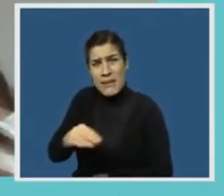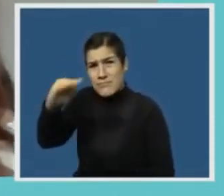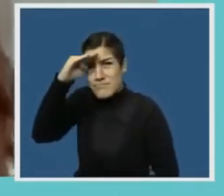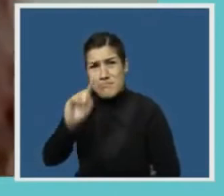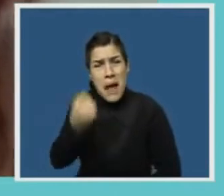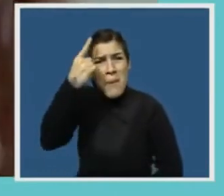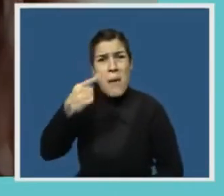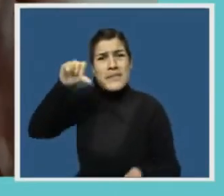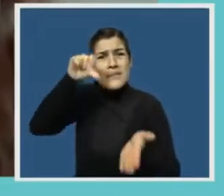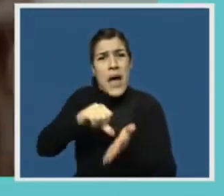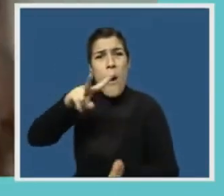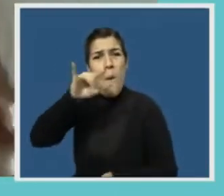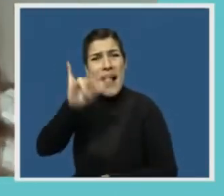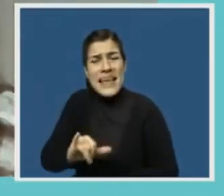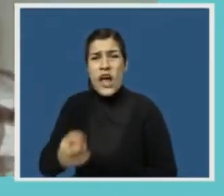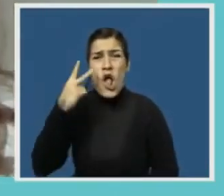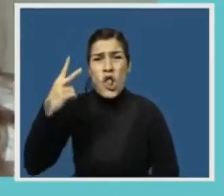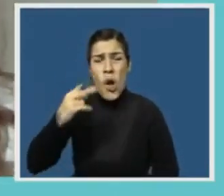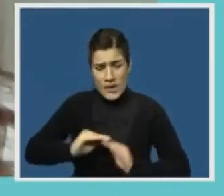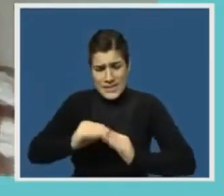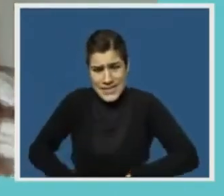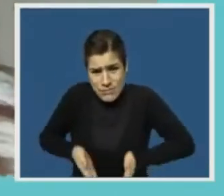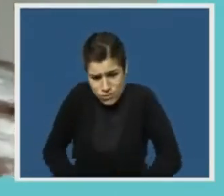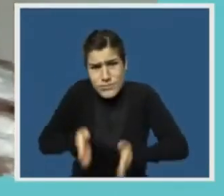Península Valdez en dos oportunidades junto a una cría.